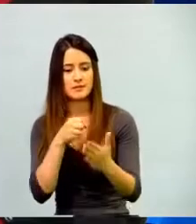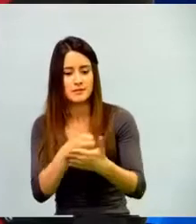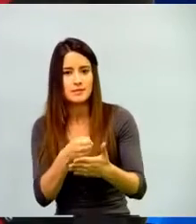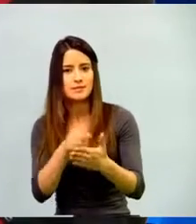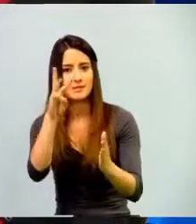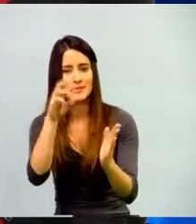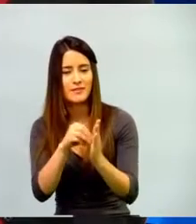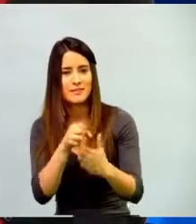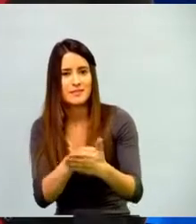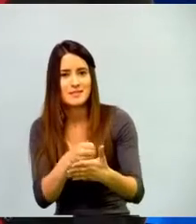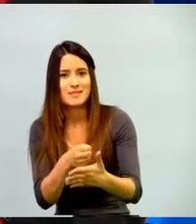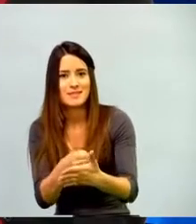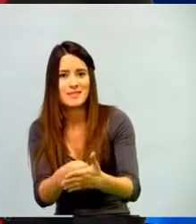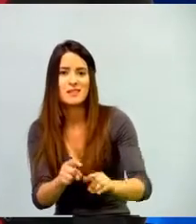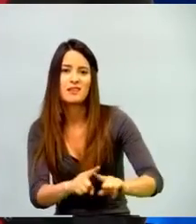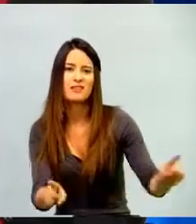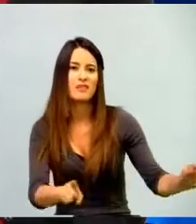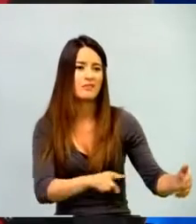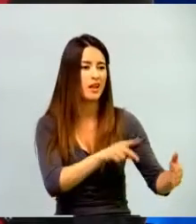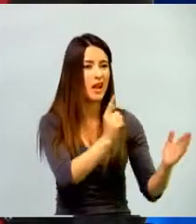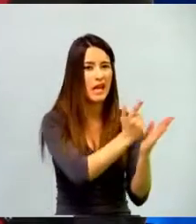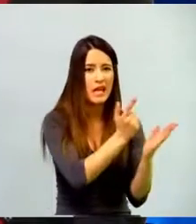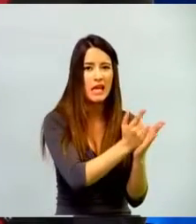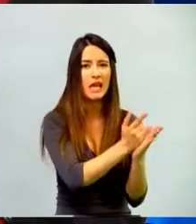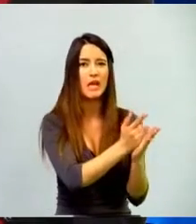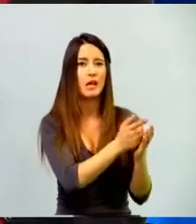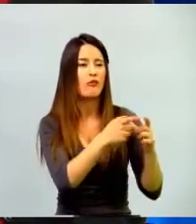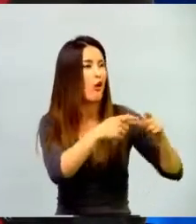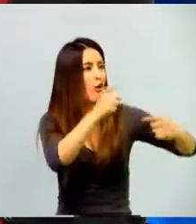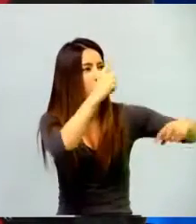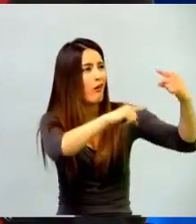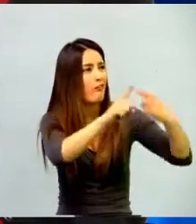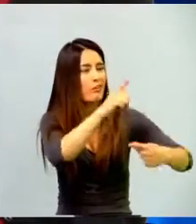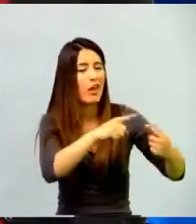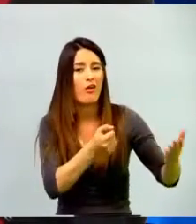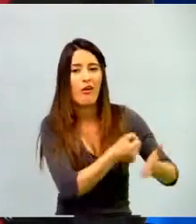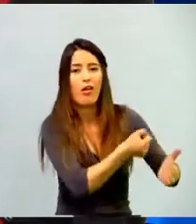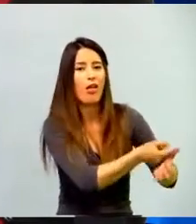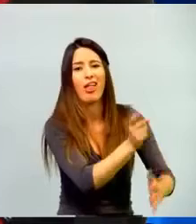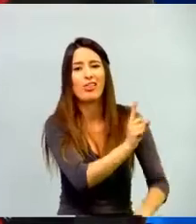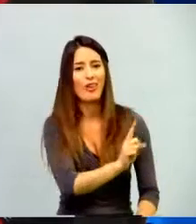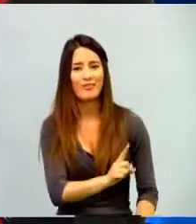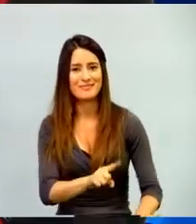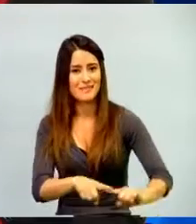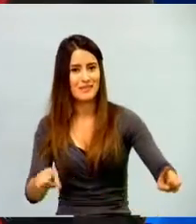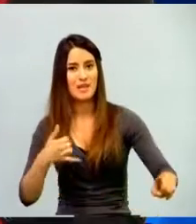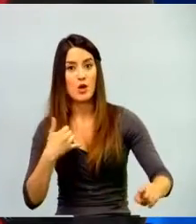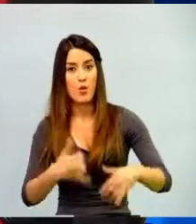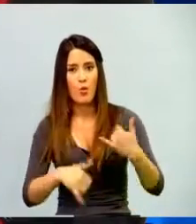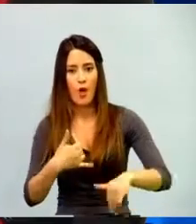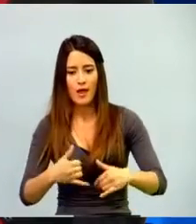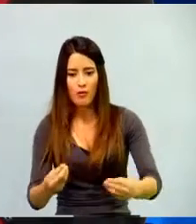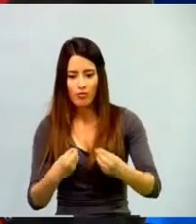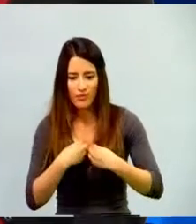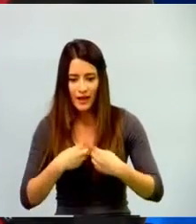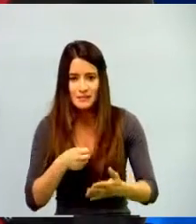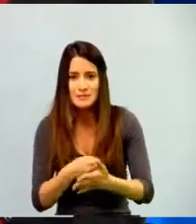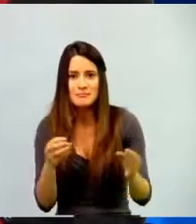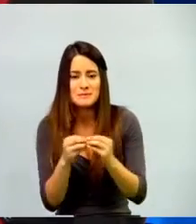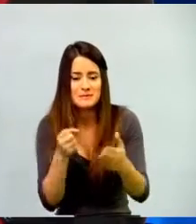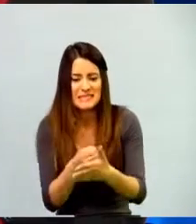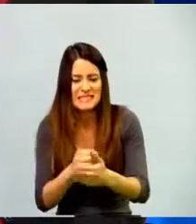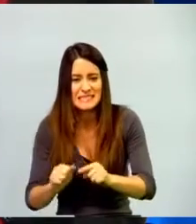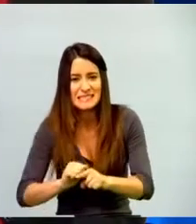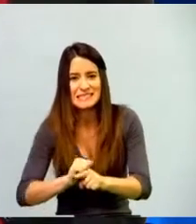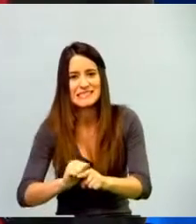pregunta de fondo es cómo disparamos o cómo favorecemos los procesos creativos de niño en Colombia. Y para mí la